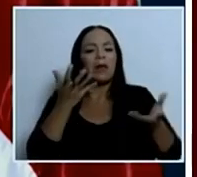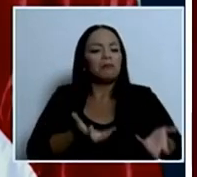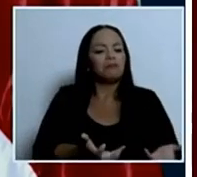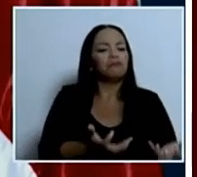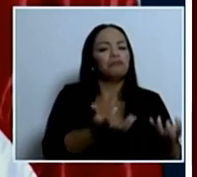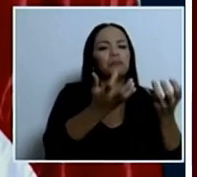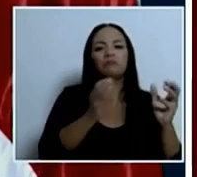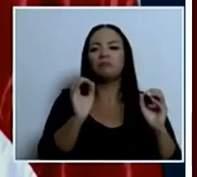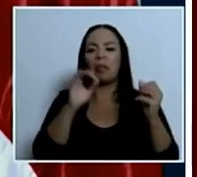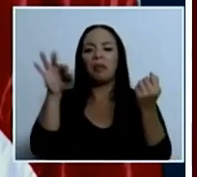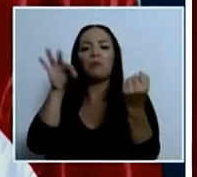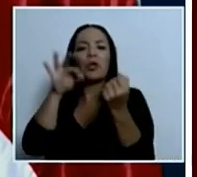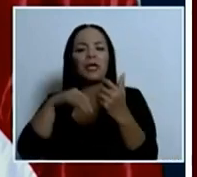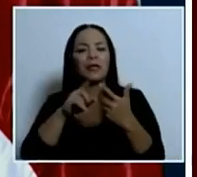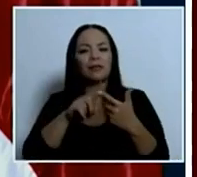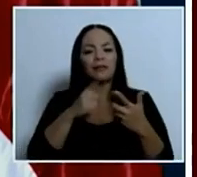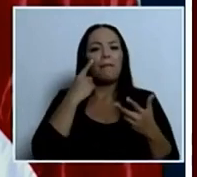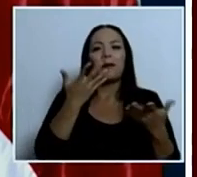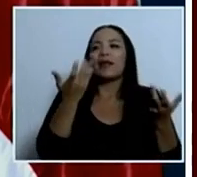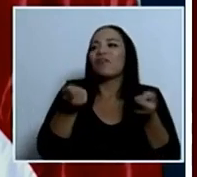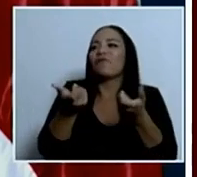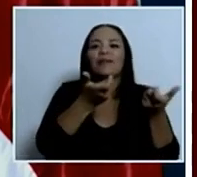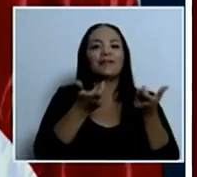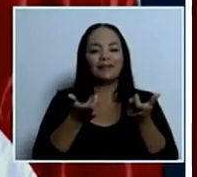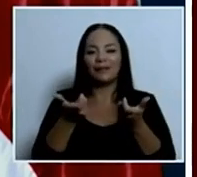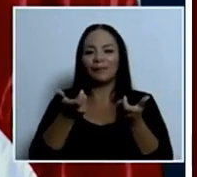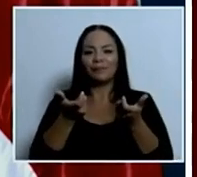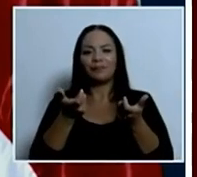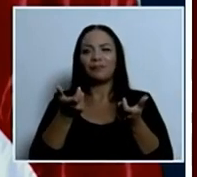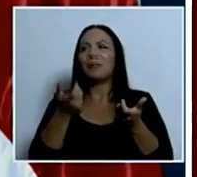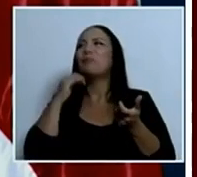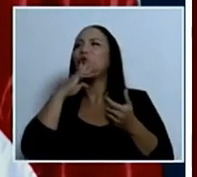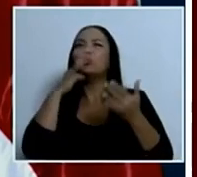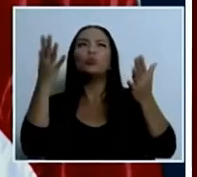aire fresco o un ambiente saludable?